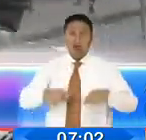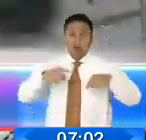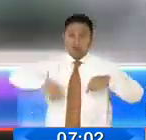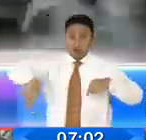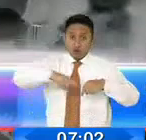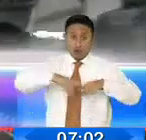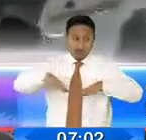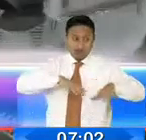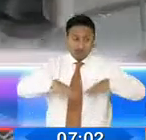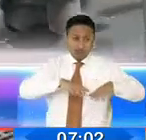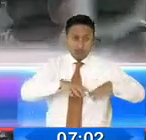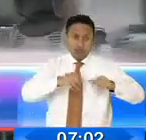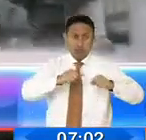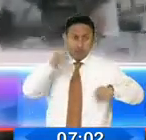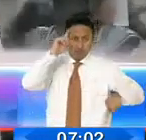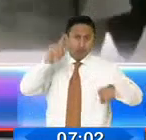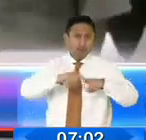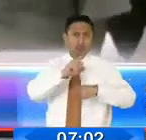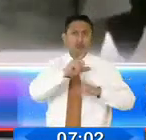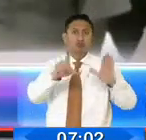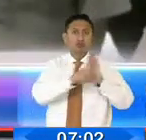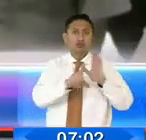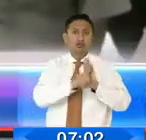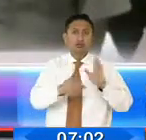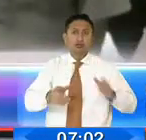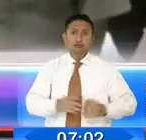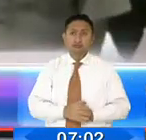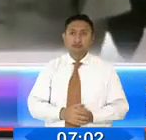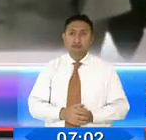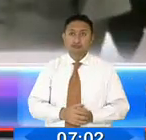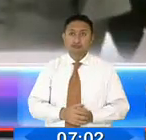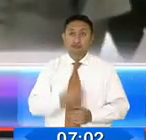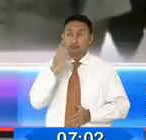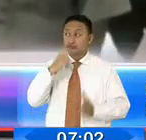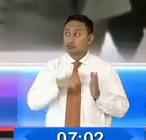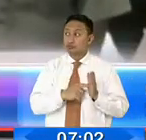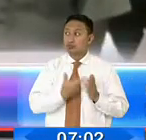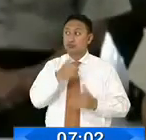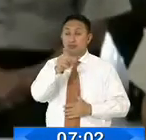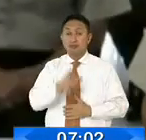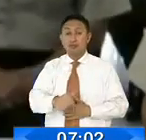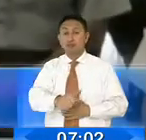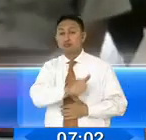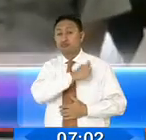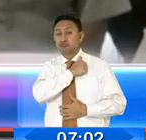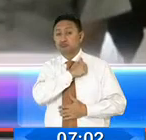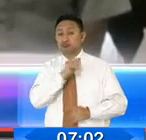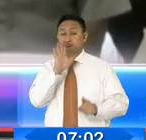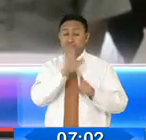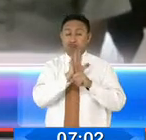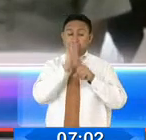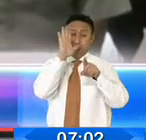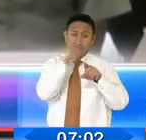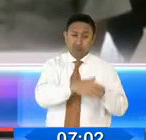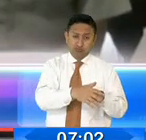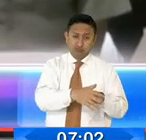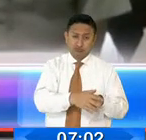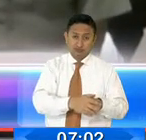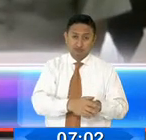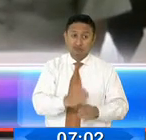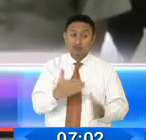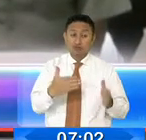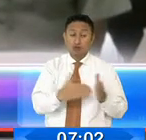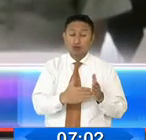manifestó que estuvo de acuerdo a la ley. Dieron delitos execrables como el secuestro, con vejación, con humillación, atentando